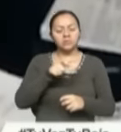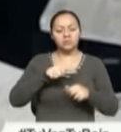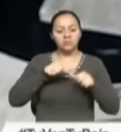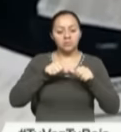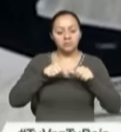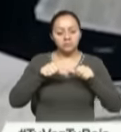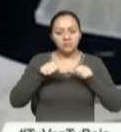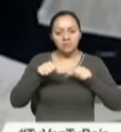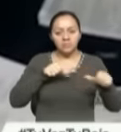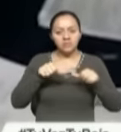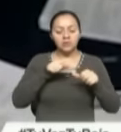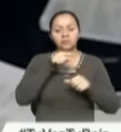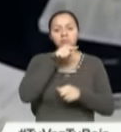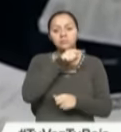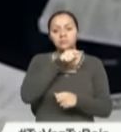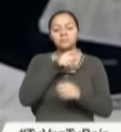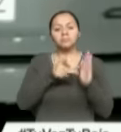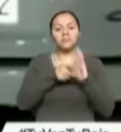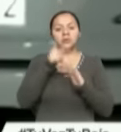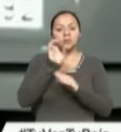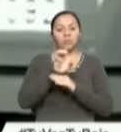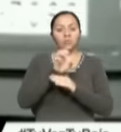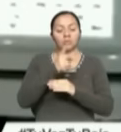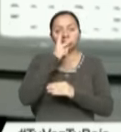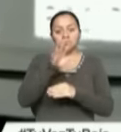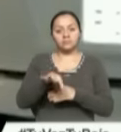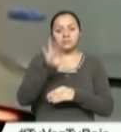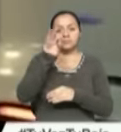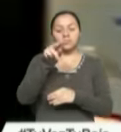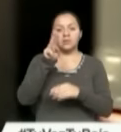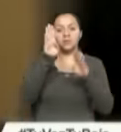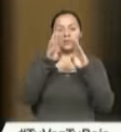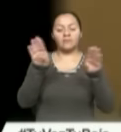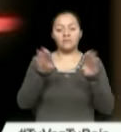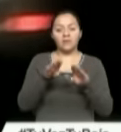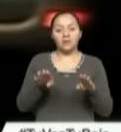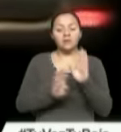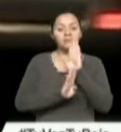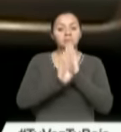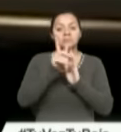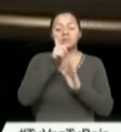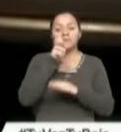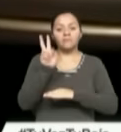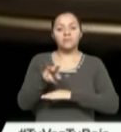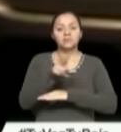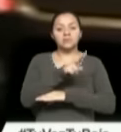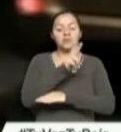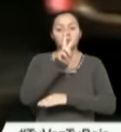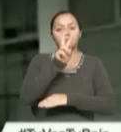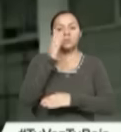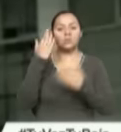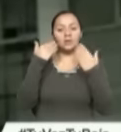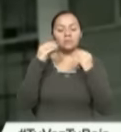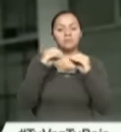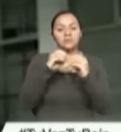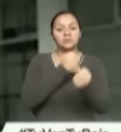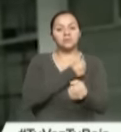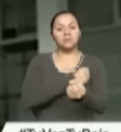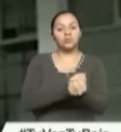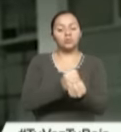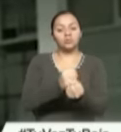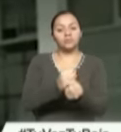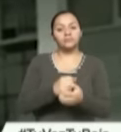La detención se efectúa como parte del operativo Navidad, desarrollado por la Fiscalía en Guayaquil y San Borondón.